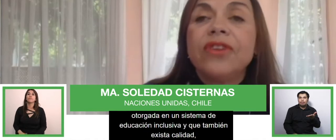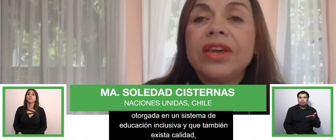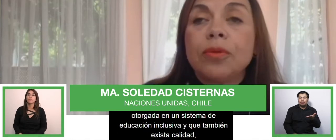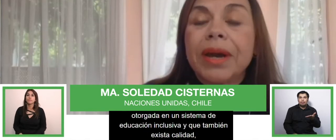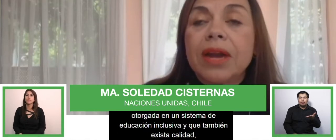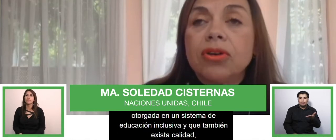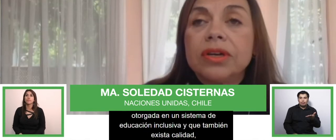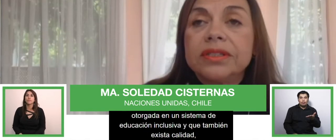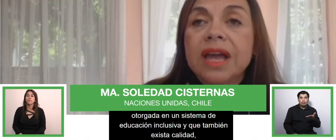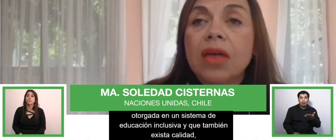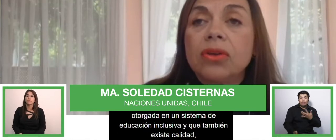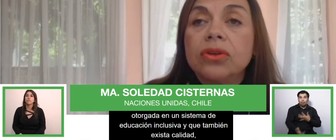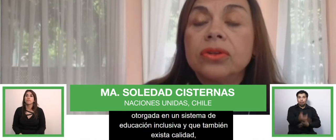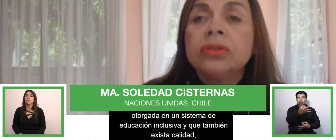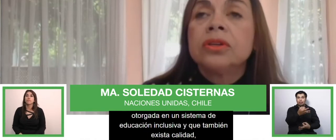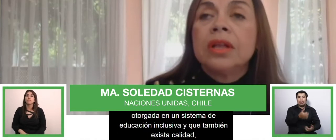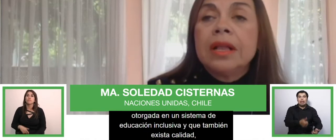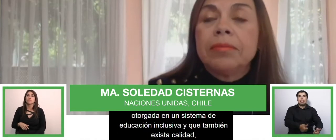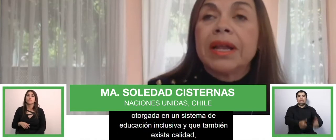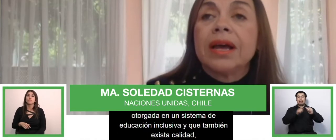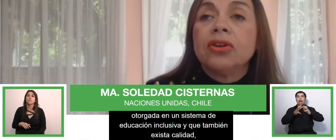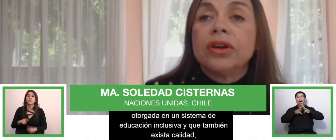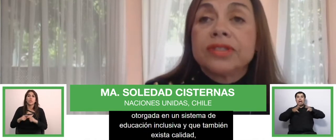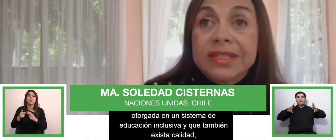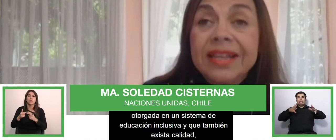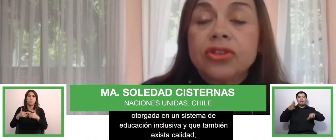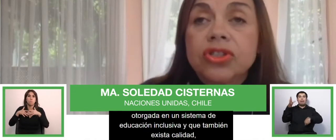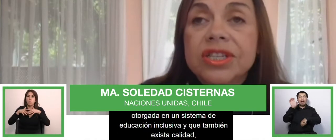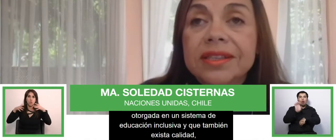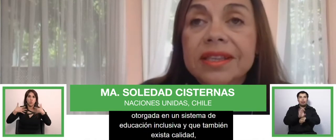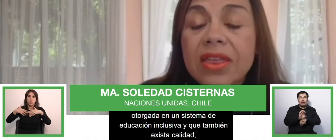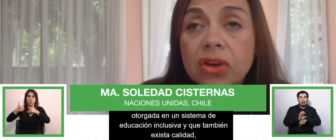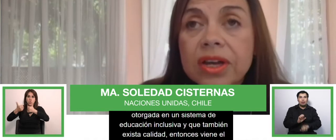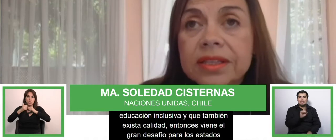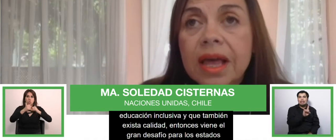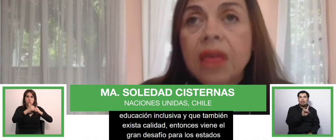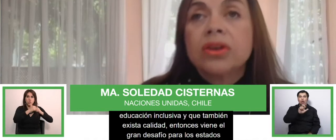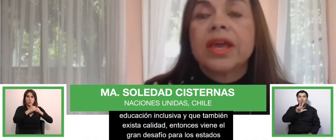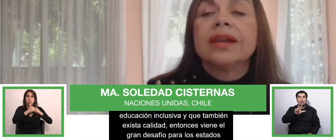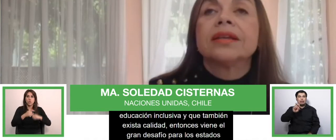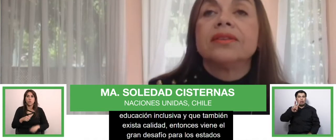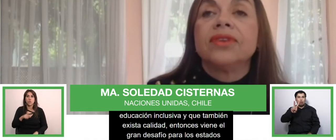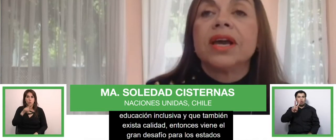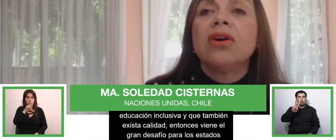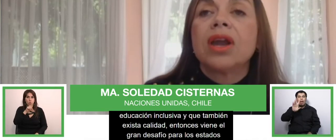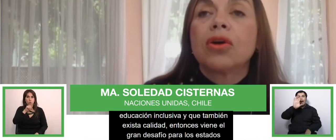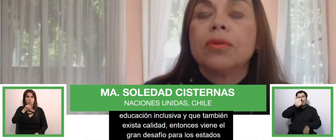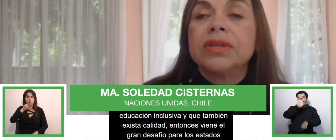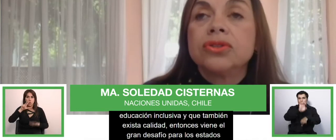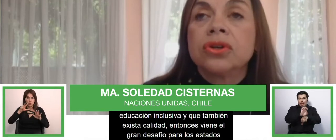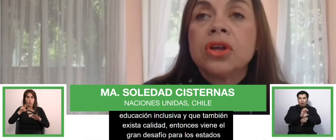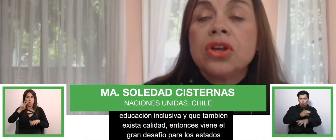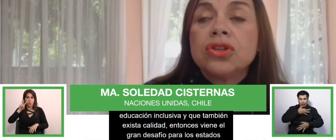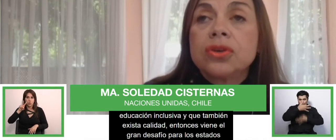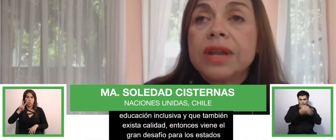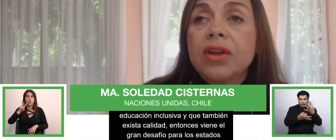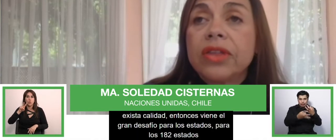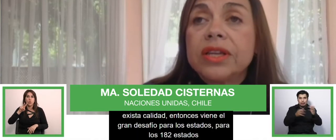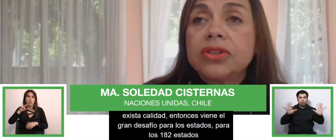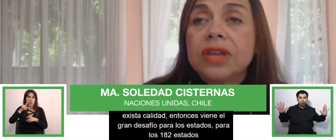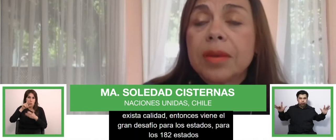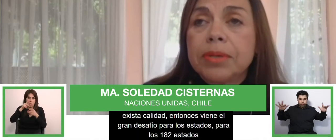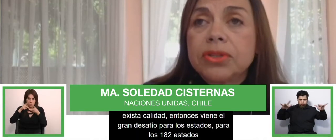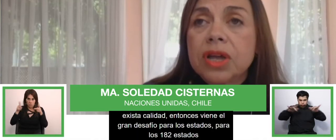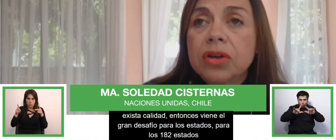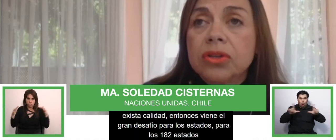desafío para los estados, ¿no? Para los 182 estados que han ratificado la Convención sobre